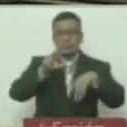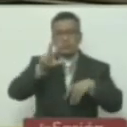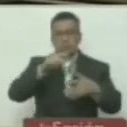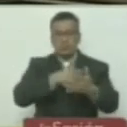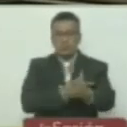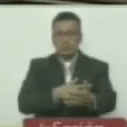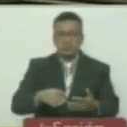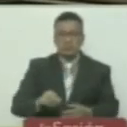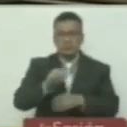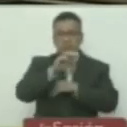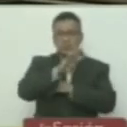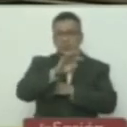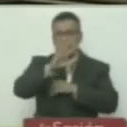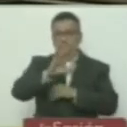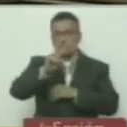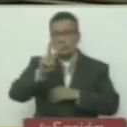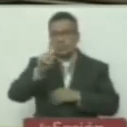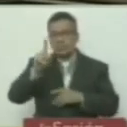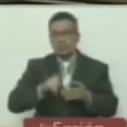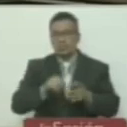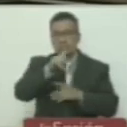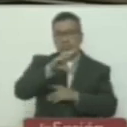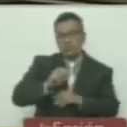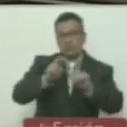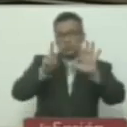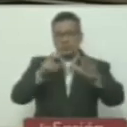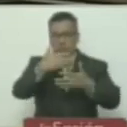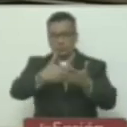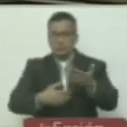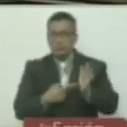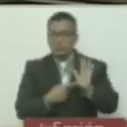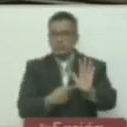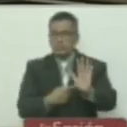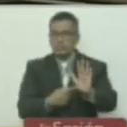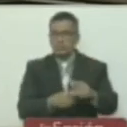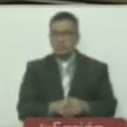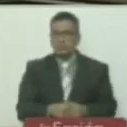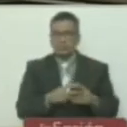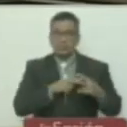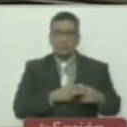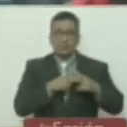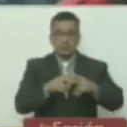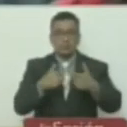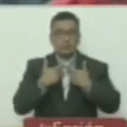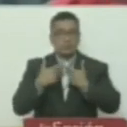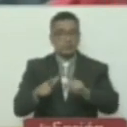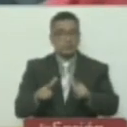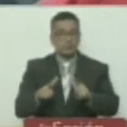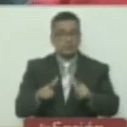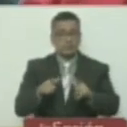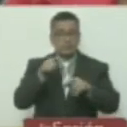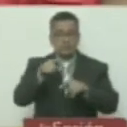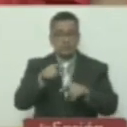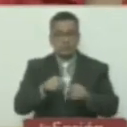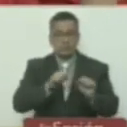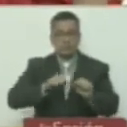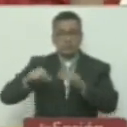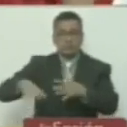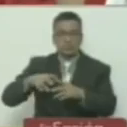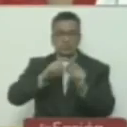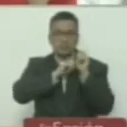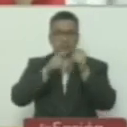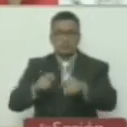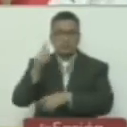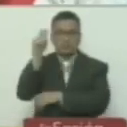.451.107, mediante la cual presenta de forma voluntaria, libre de coacción y apremio, la renuncia al